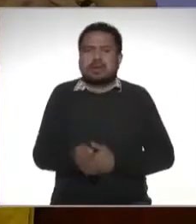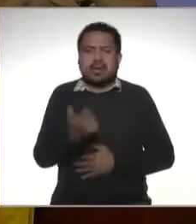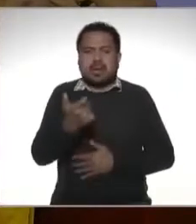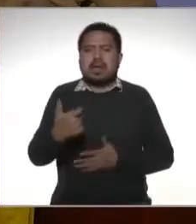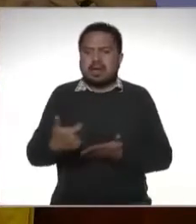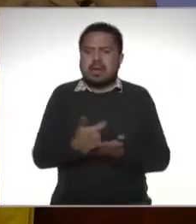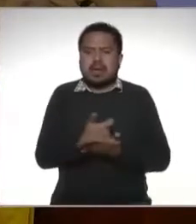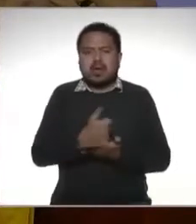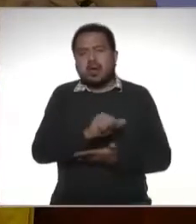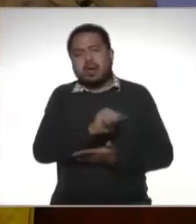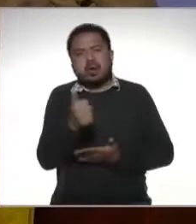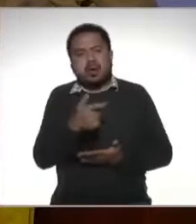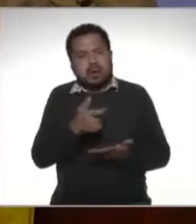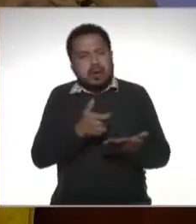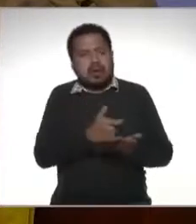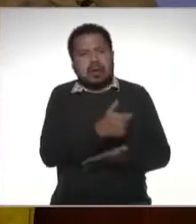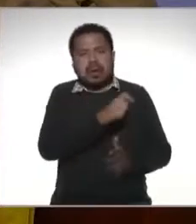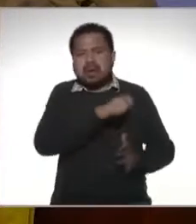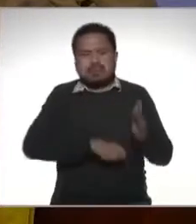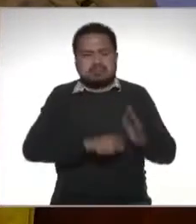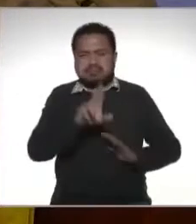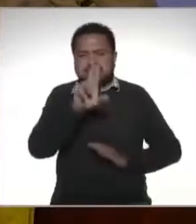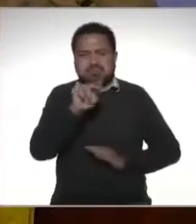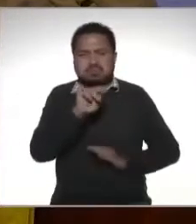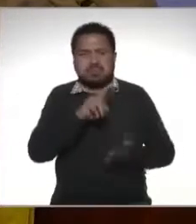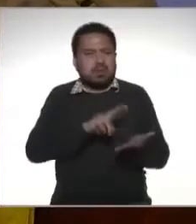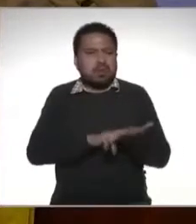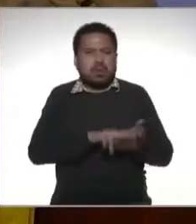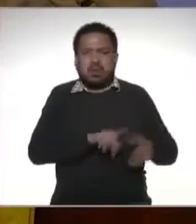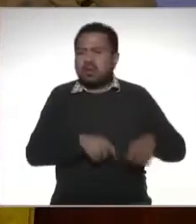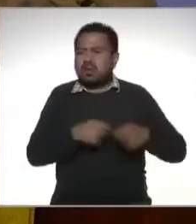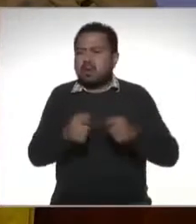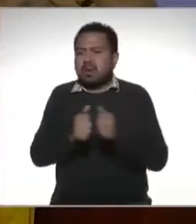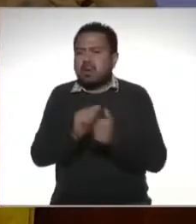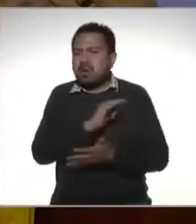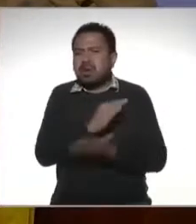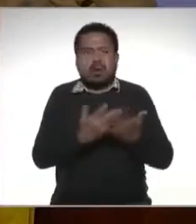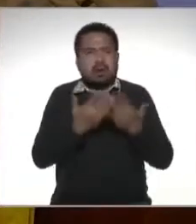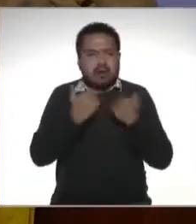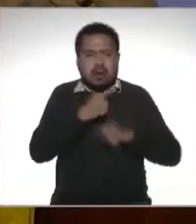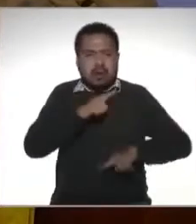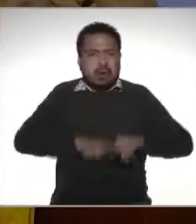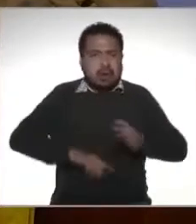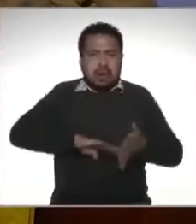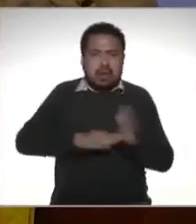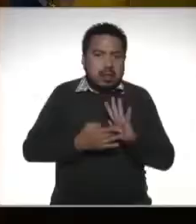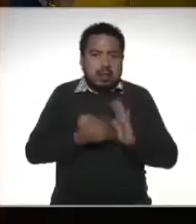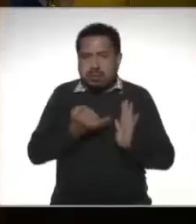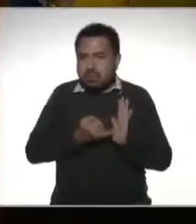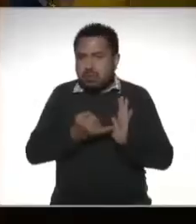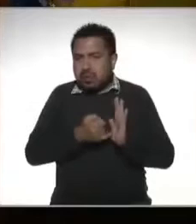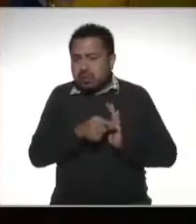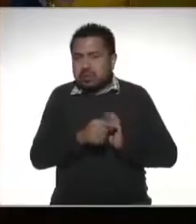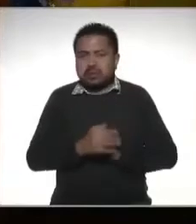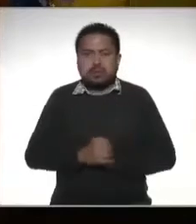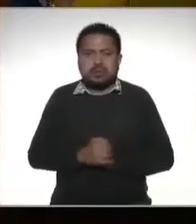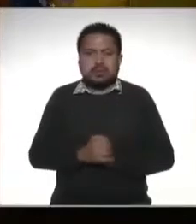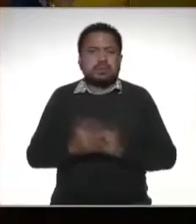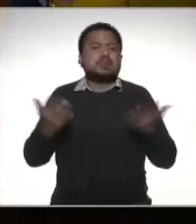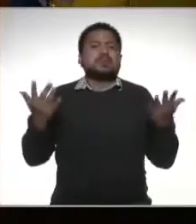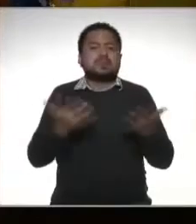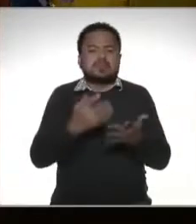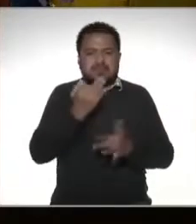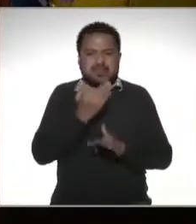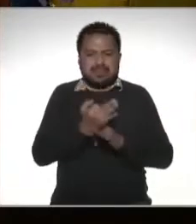y no te dejan hacer otro tipo de pago y no dan comprobantes de esto ¿evaden impuestos? Pues mira hacer una